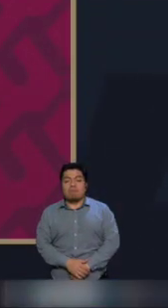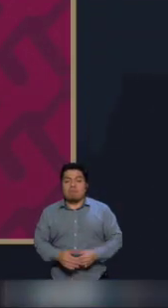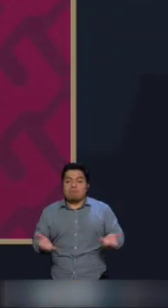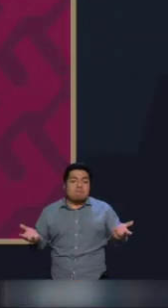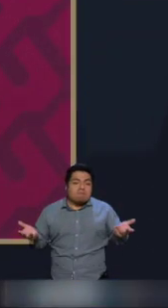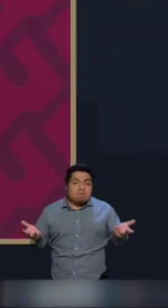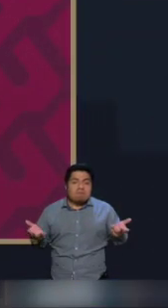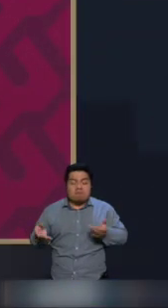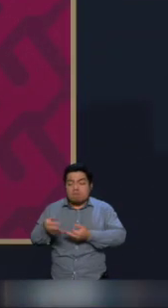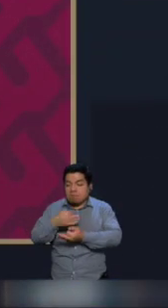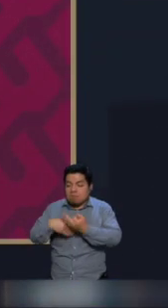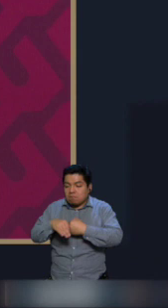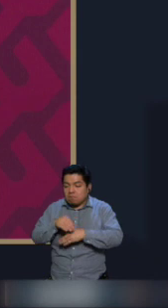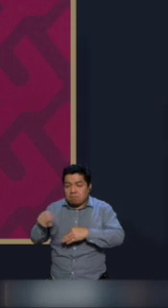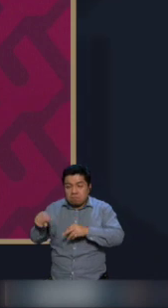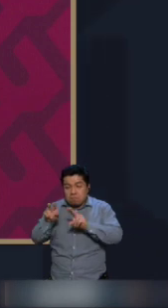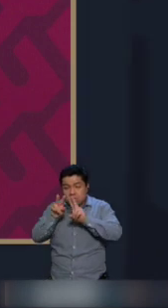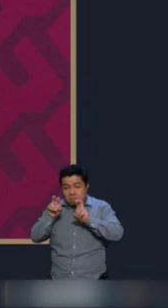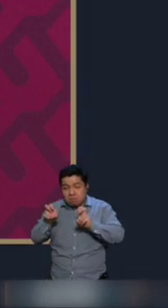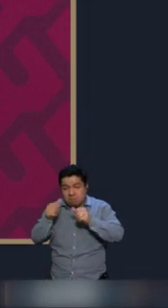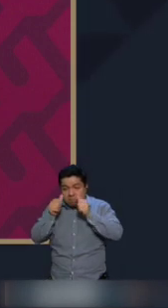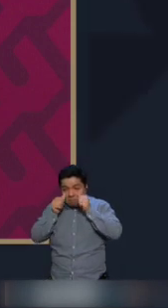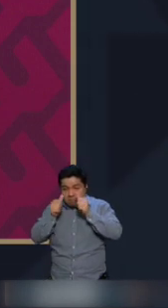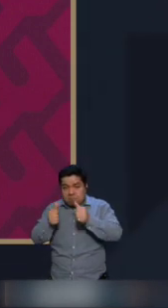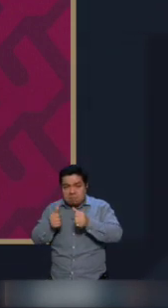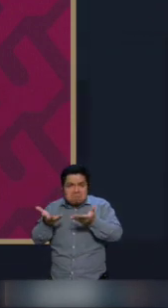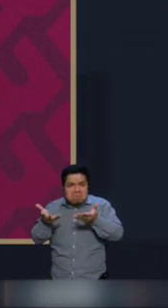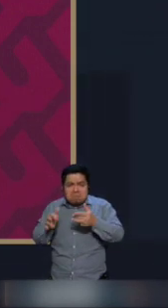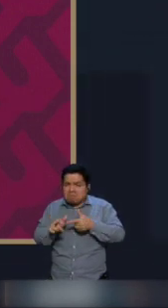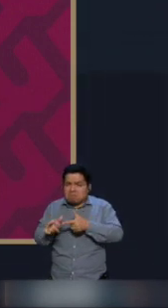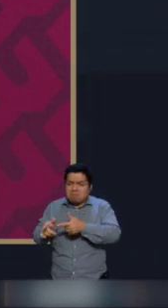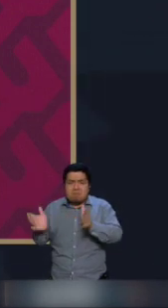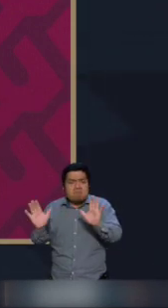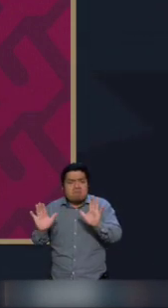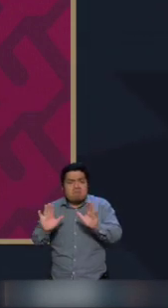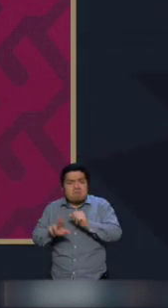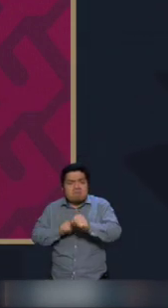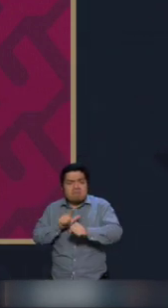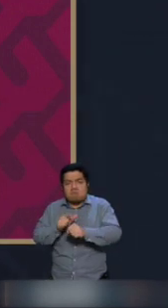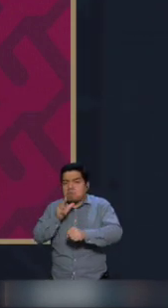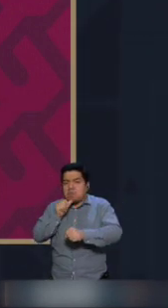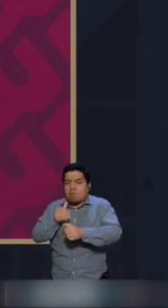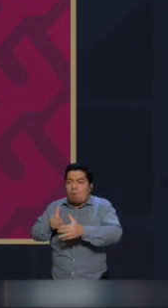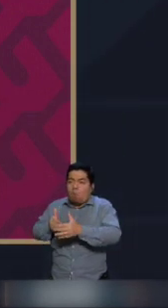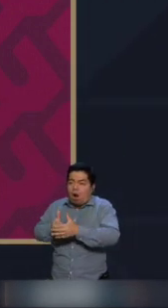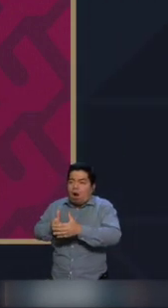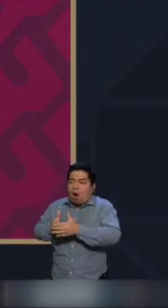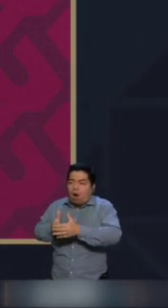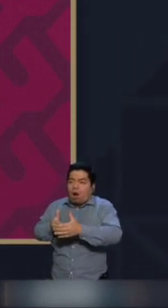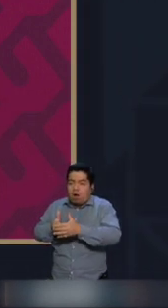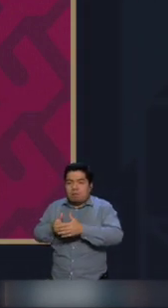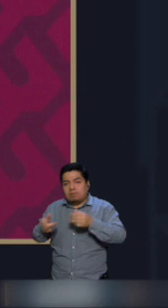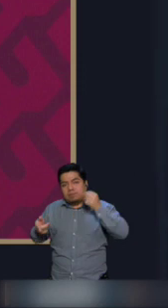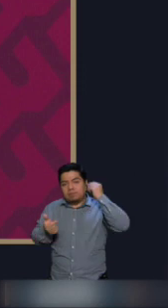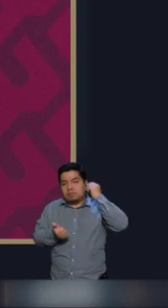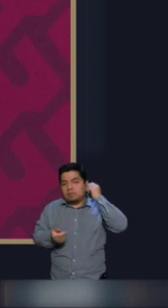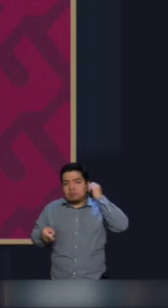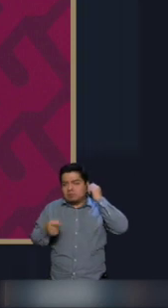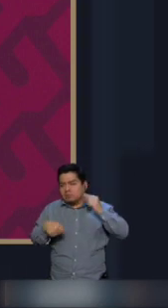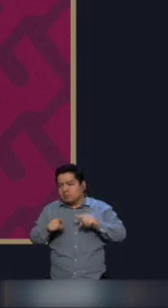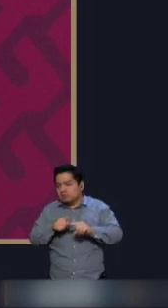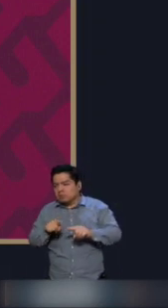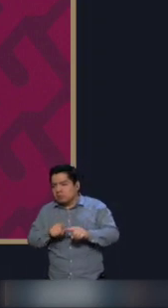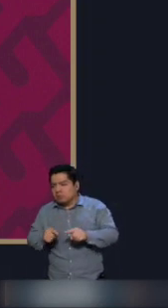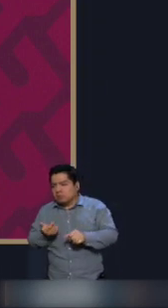Todo este tratamiento del tema va a seguir, no se puede impedir por una resolución administrativa de ningún